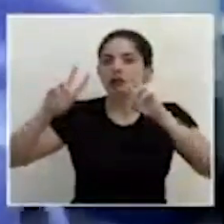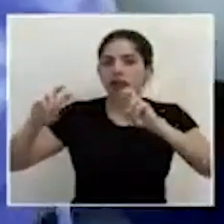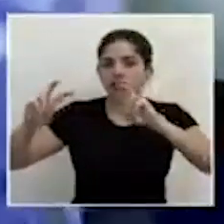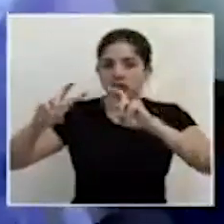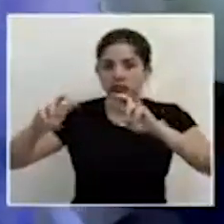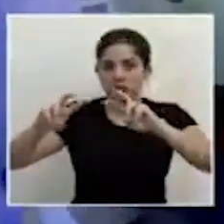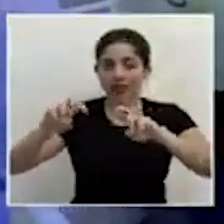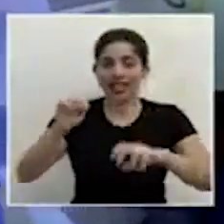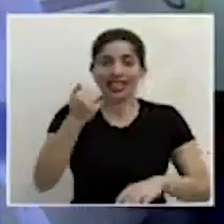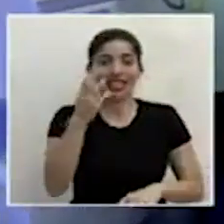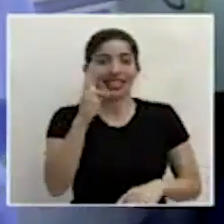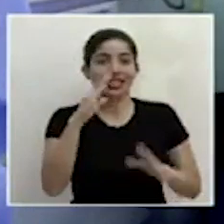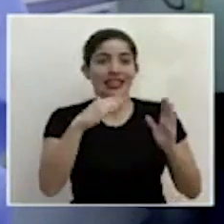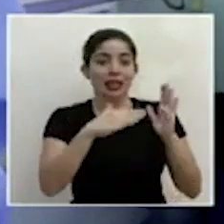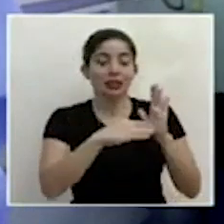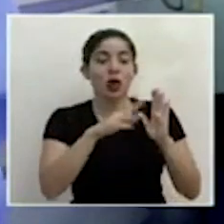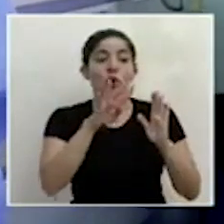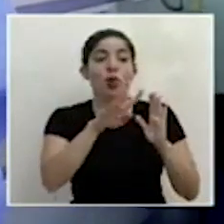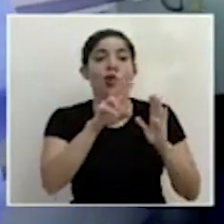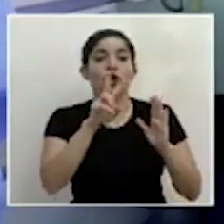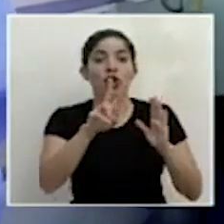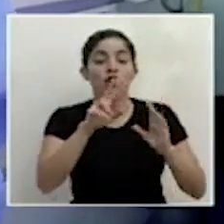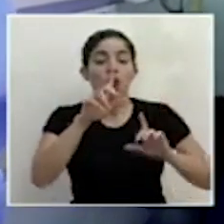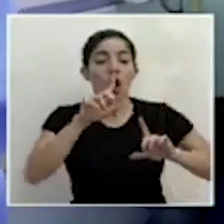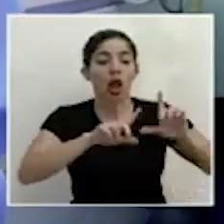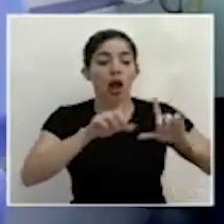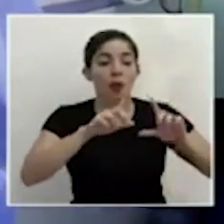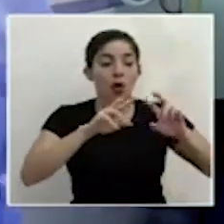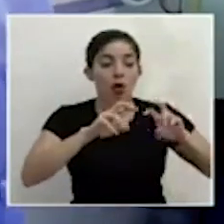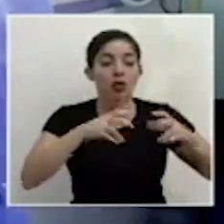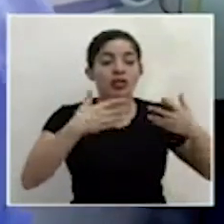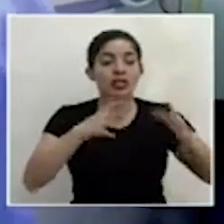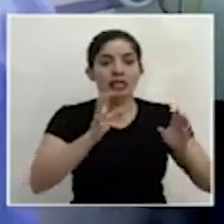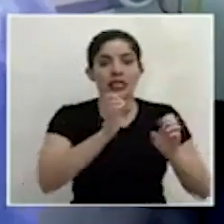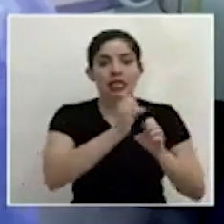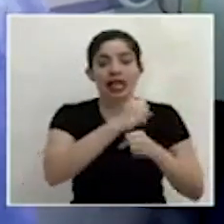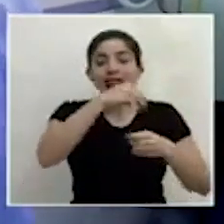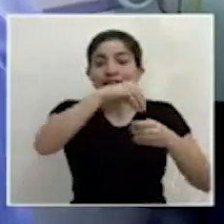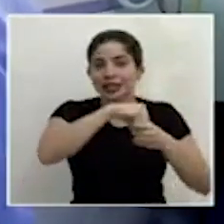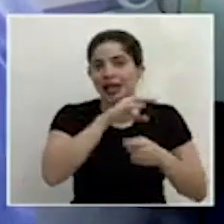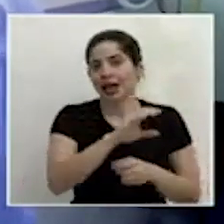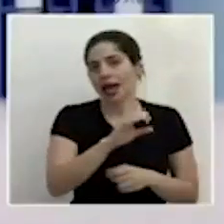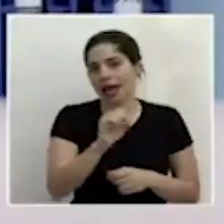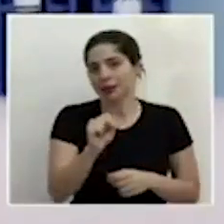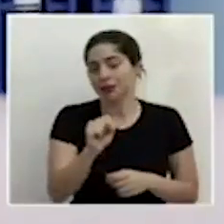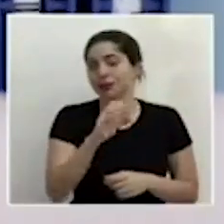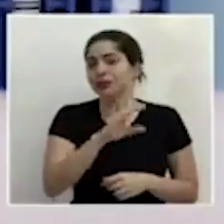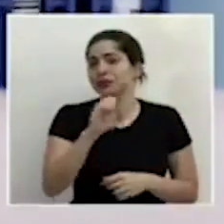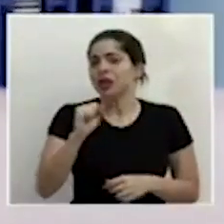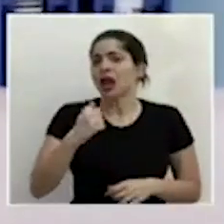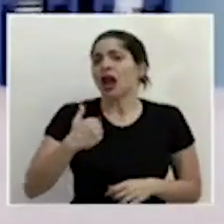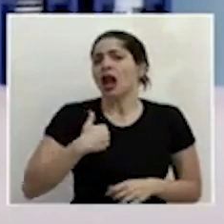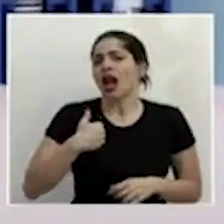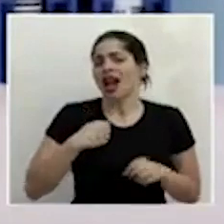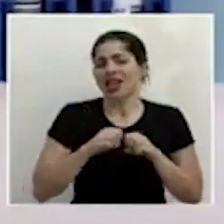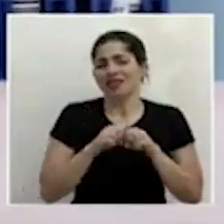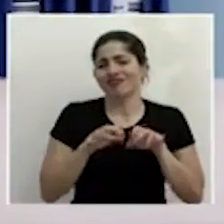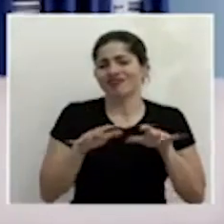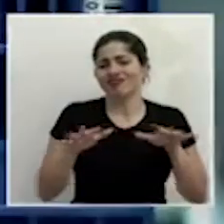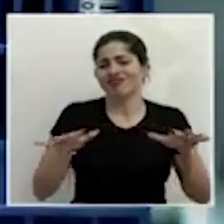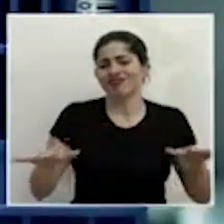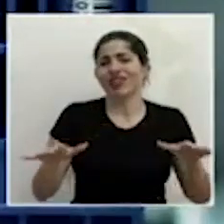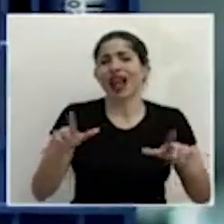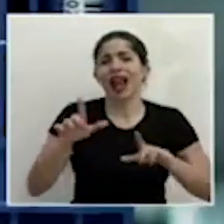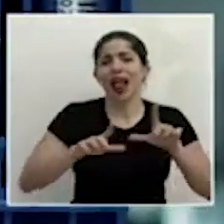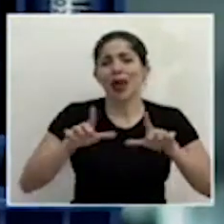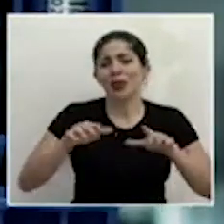16,042 pruebas realizadas dentro de la Caja. La Caja cuenta con una red de laboratorios